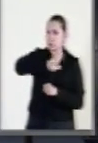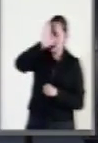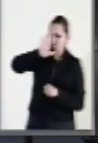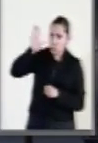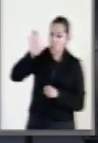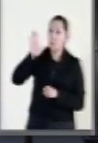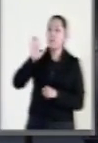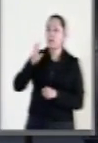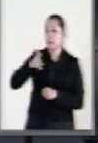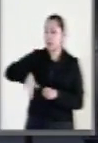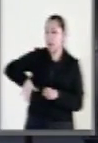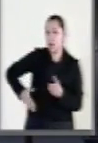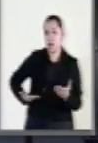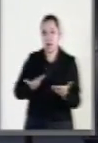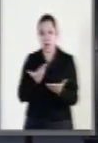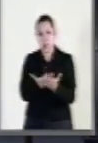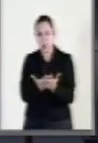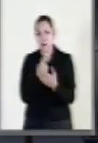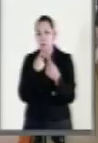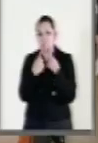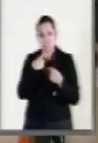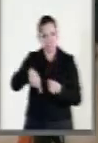aprobarse el anterior acuerdo. Gracias.